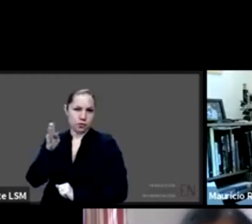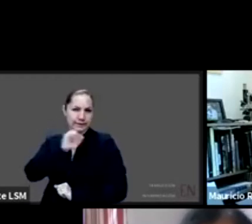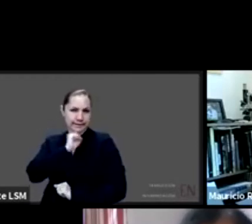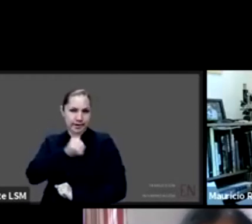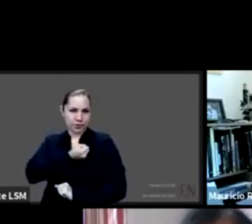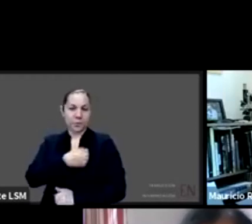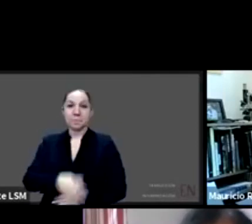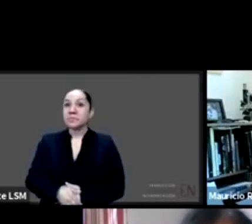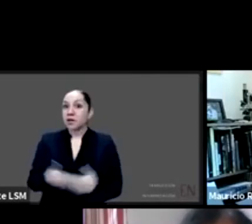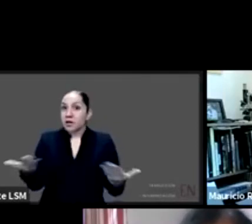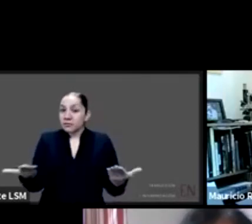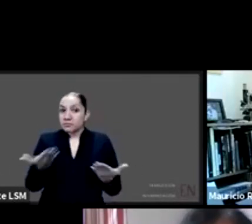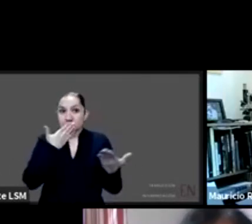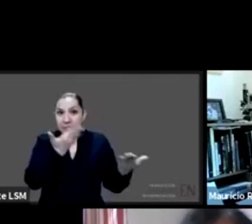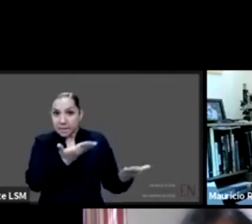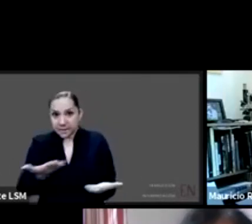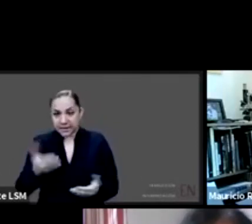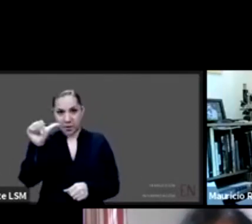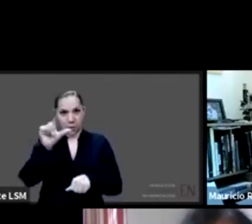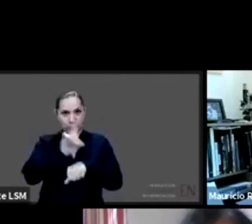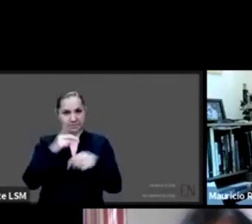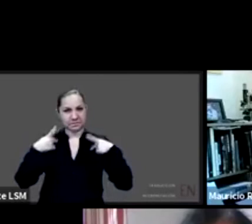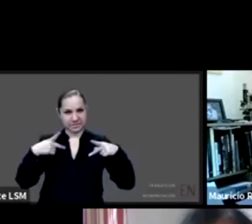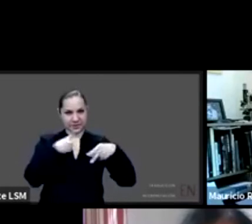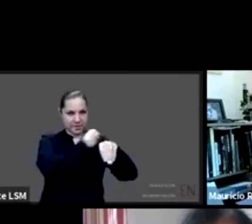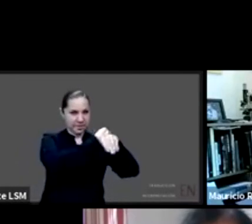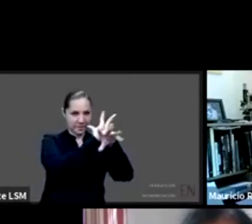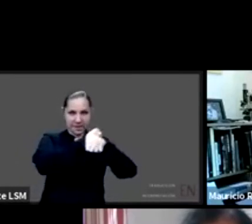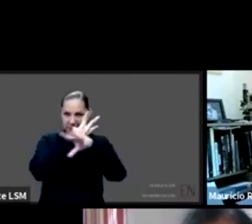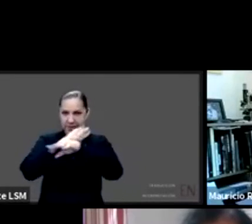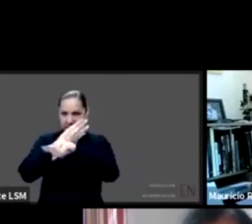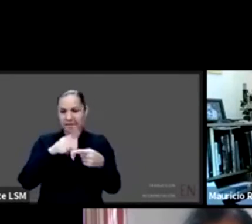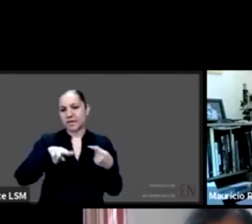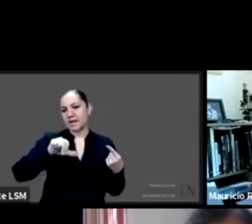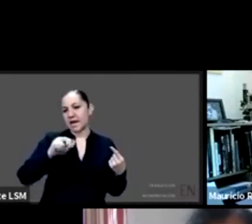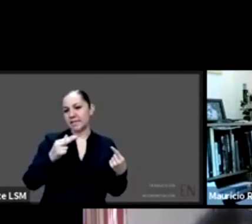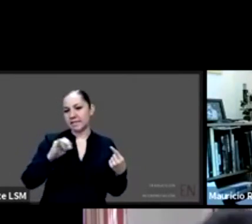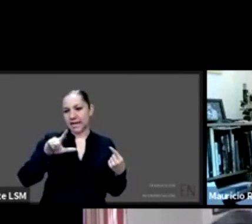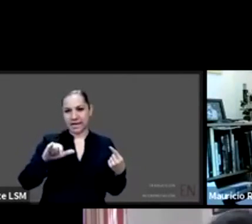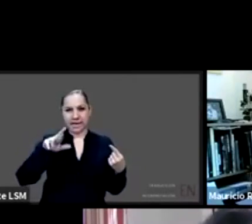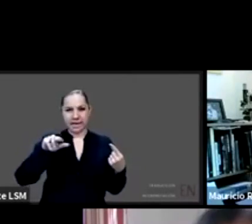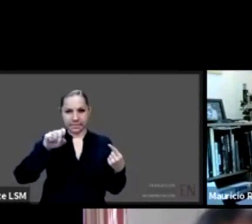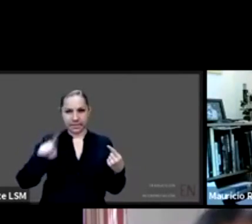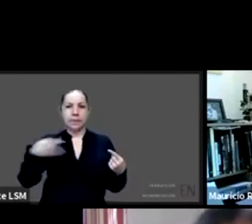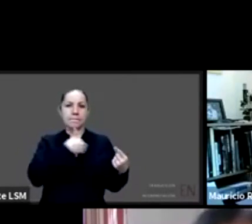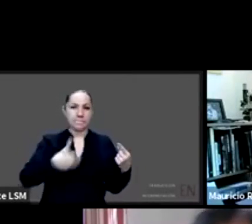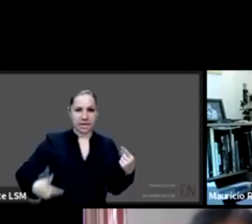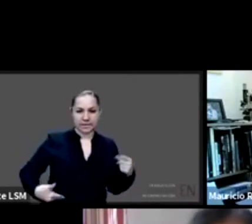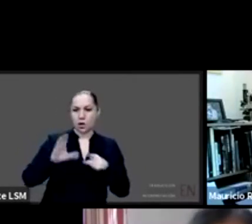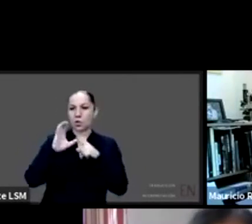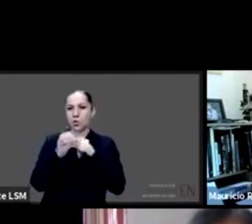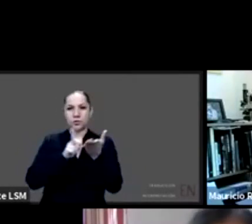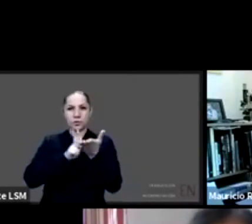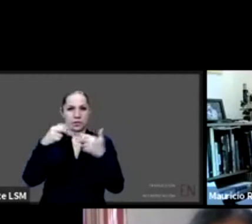a todas las personas que nos acompañan el día de hoy, nuestros panelistas. Nacheli Ramírez Hernández, presidenta de la Comisión de Derechos Humanos de la